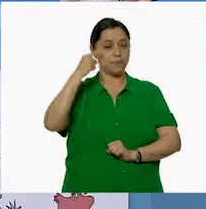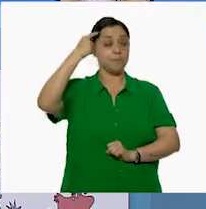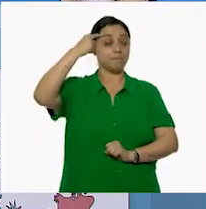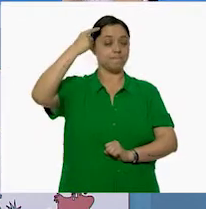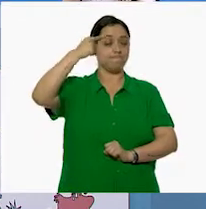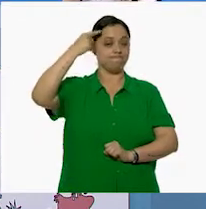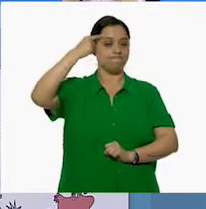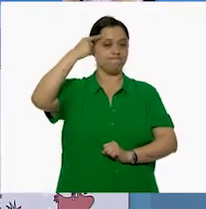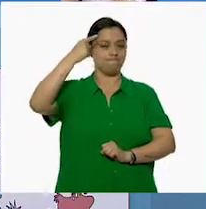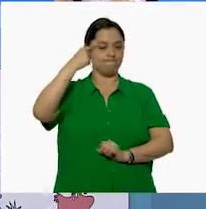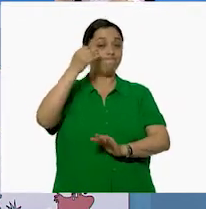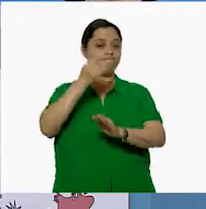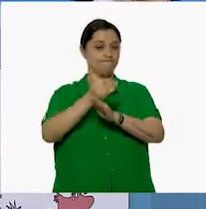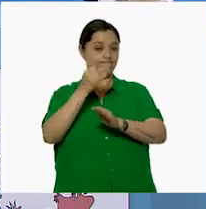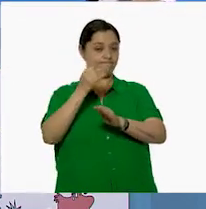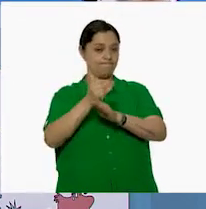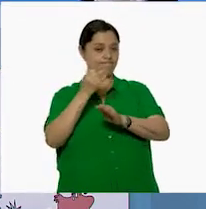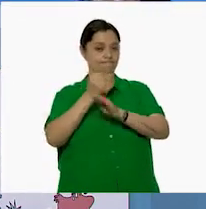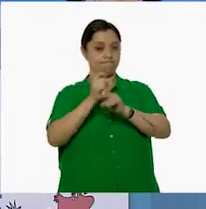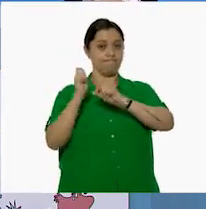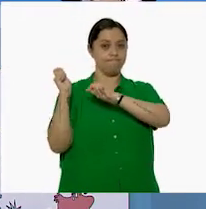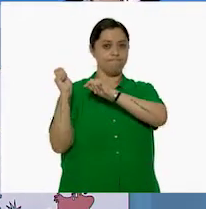mente y se los voy a aventar para allá.